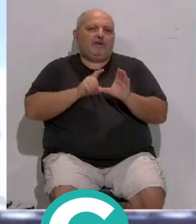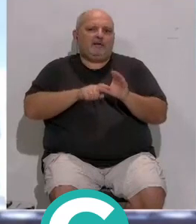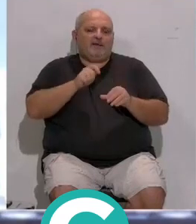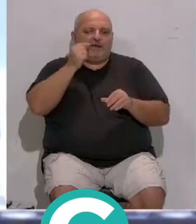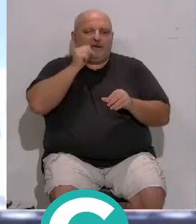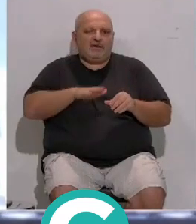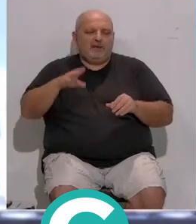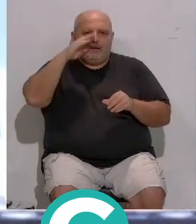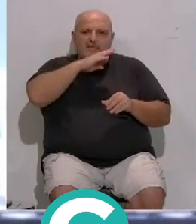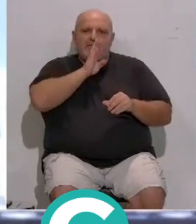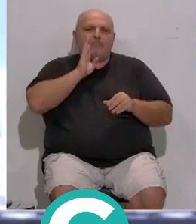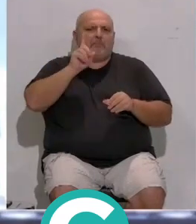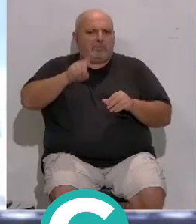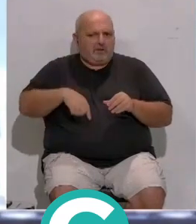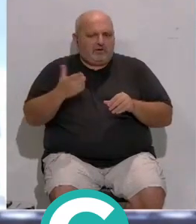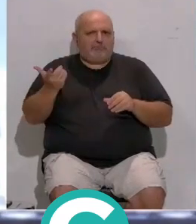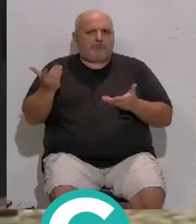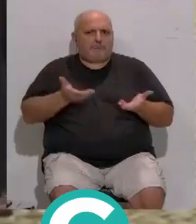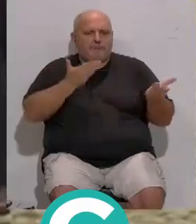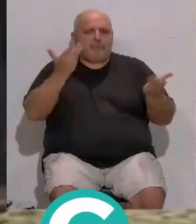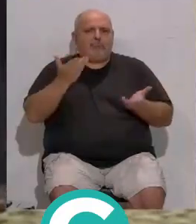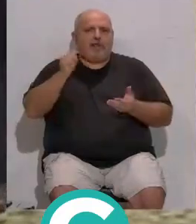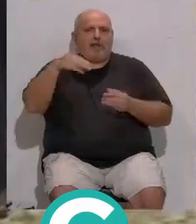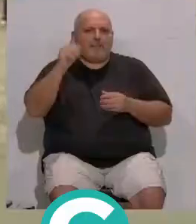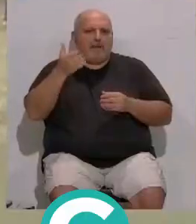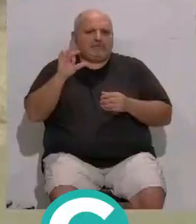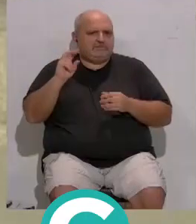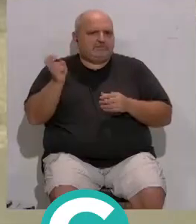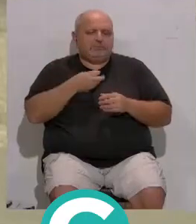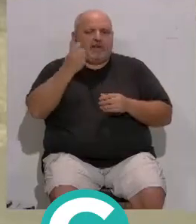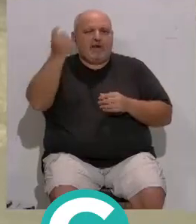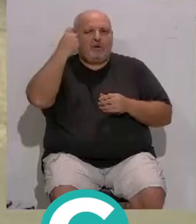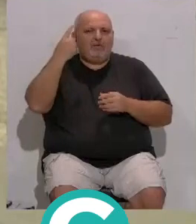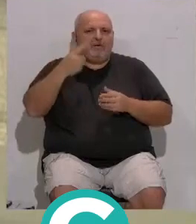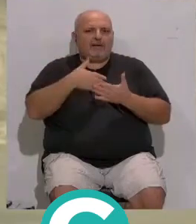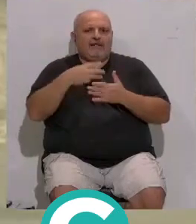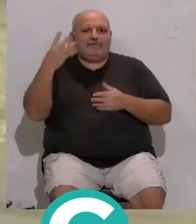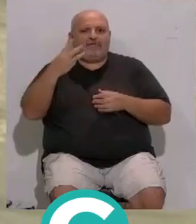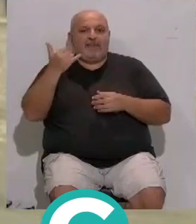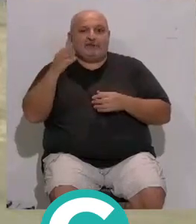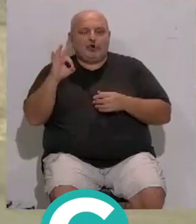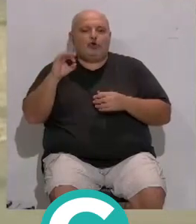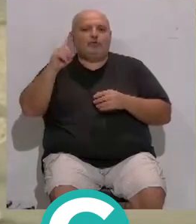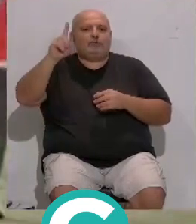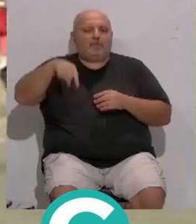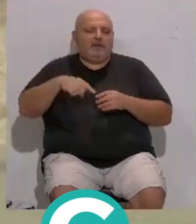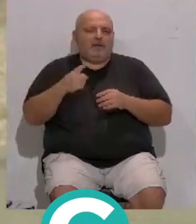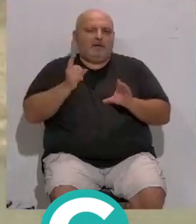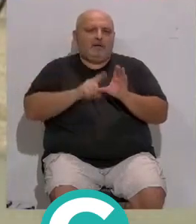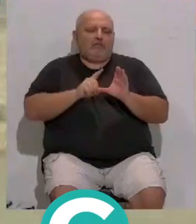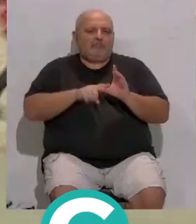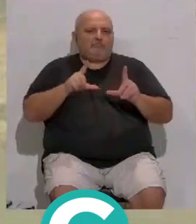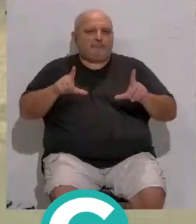los niños, a los papás, a las mamás... ...a las AMPA. El alumnado de primero a tercero de la ESO... ...también tendrá un papel